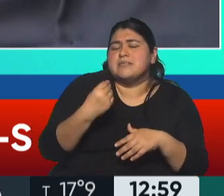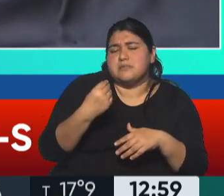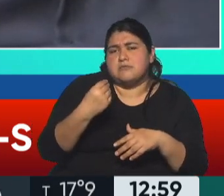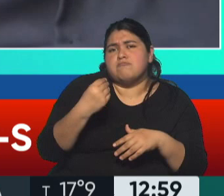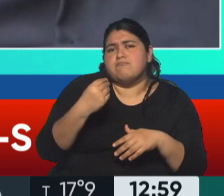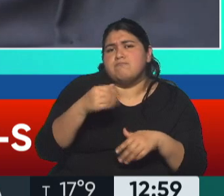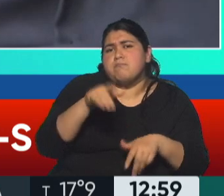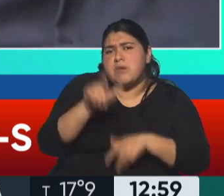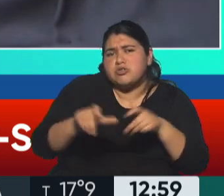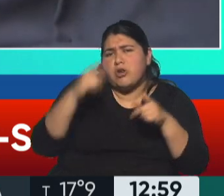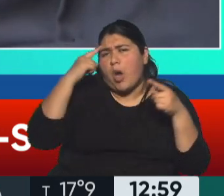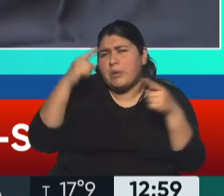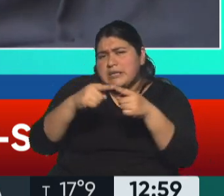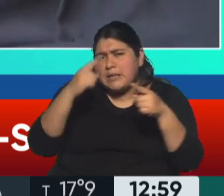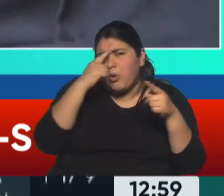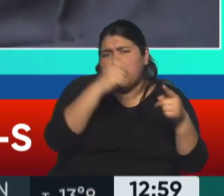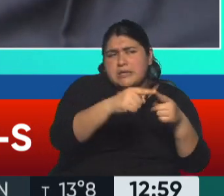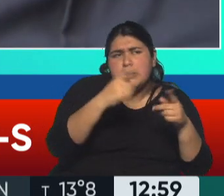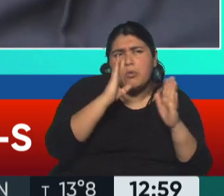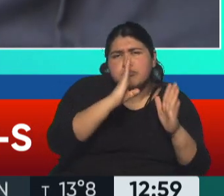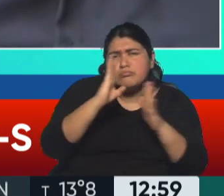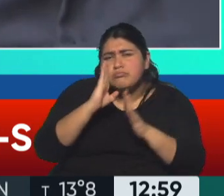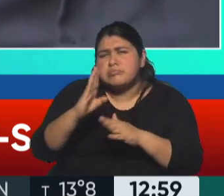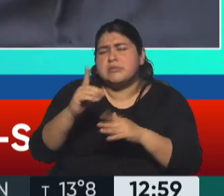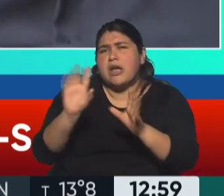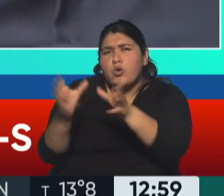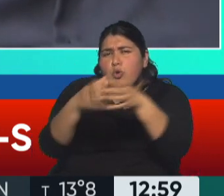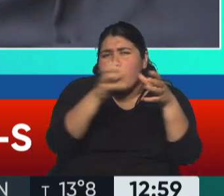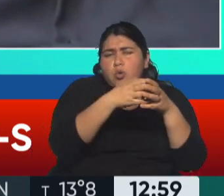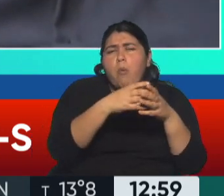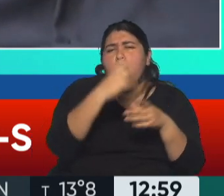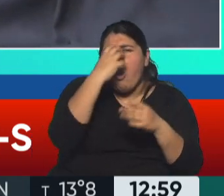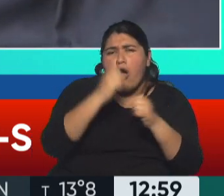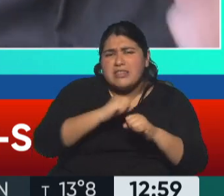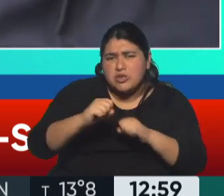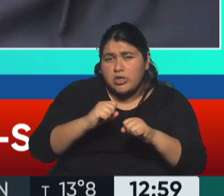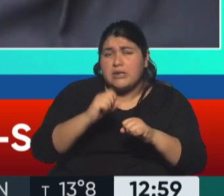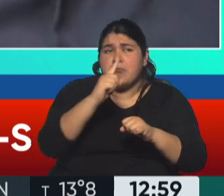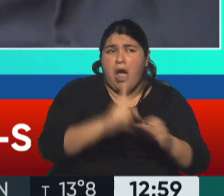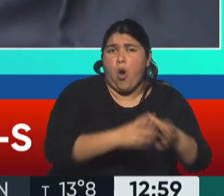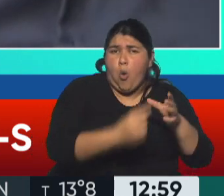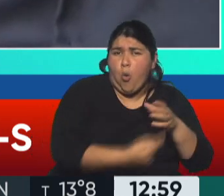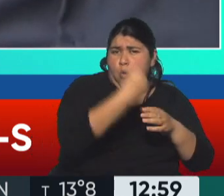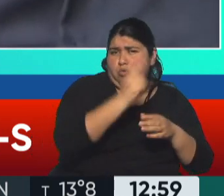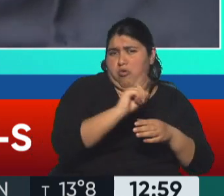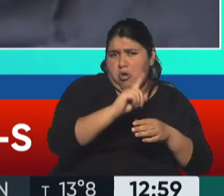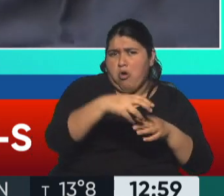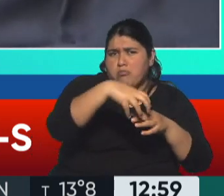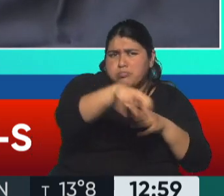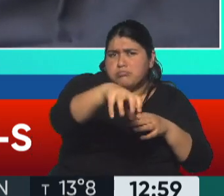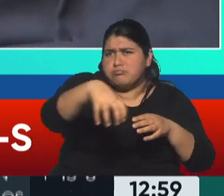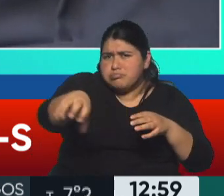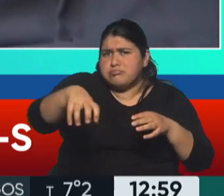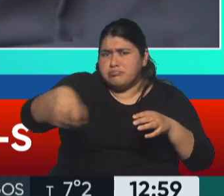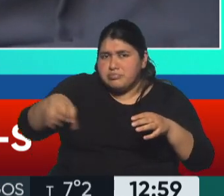misiones por todo el mundo siguiendo diferentes grupos terroristas. No es apenas Al-Qaeda, son estas franquicias de que hablaron